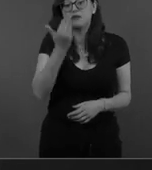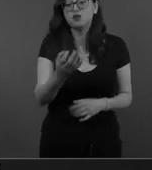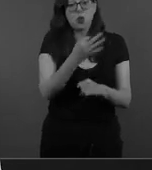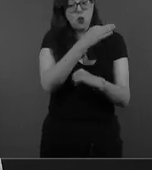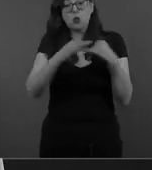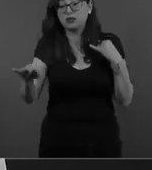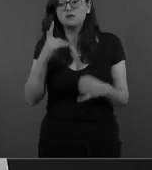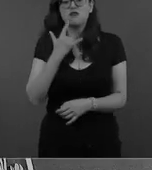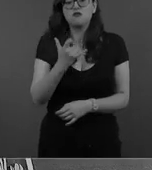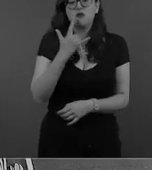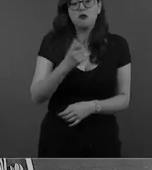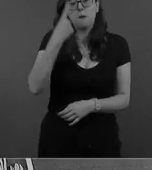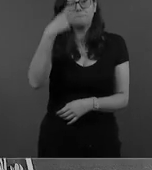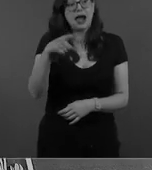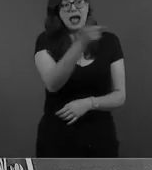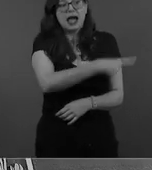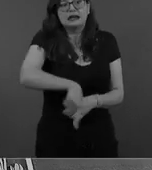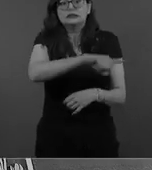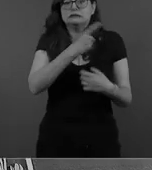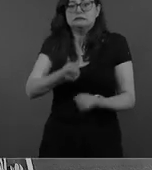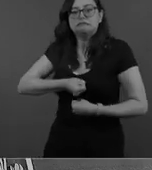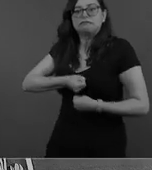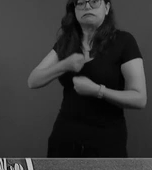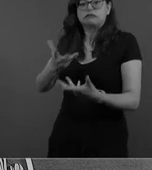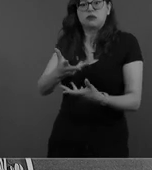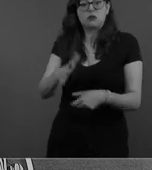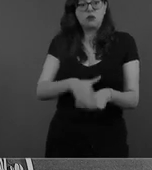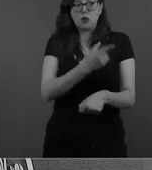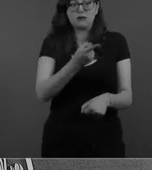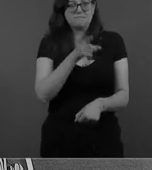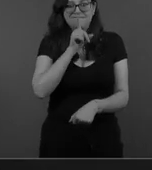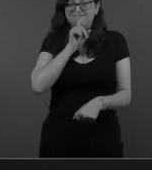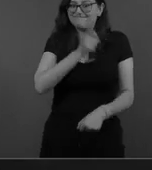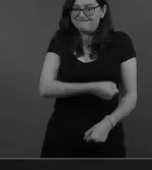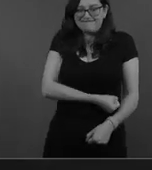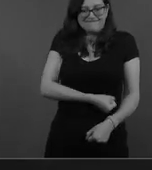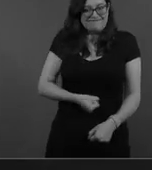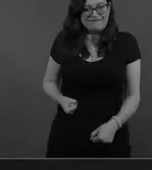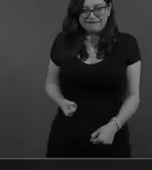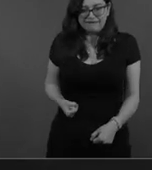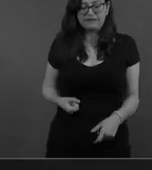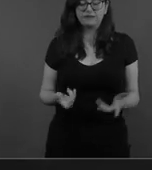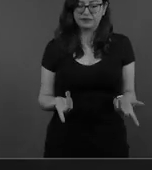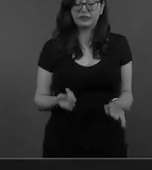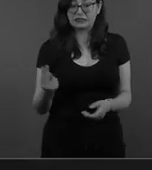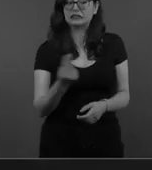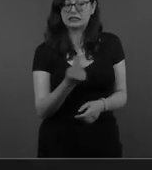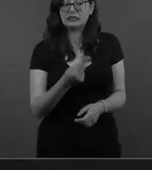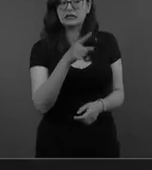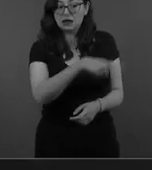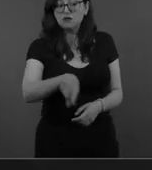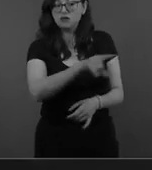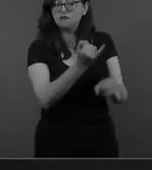en poder llegar a encontrar a los jóvenes. La segunda reforma tiene que ver